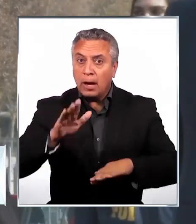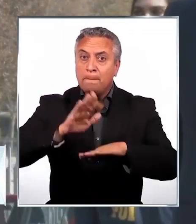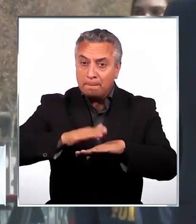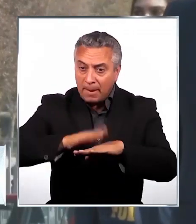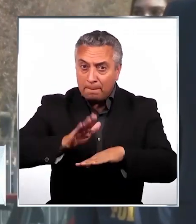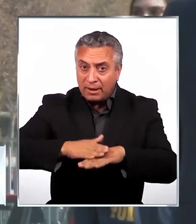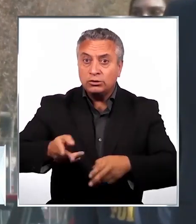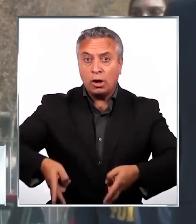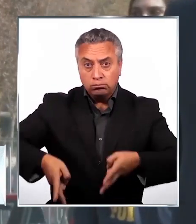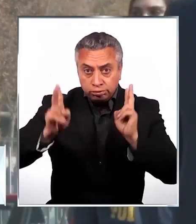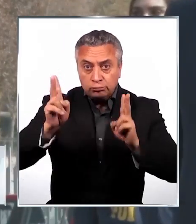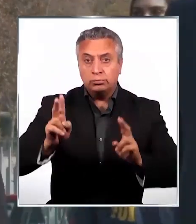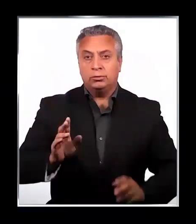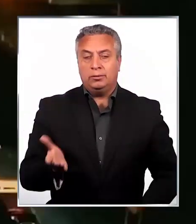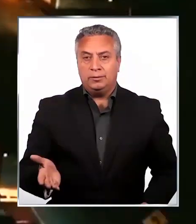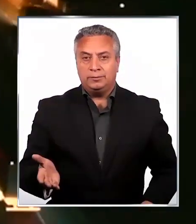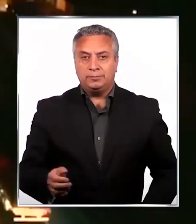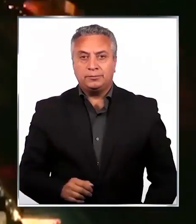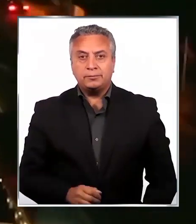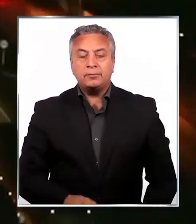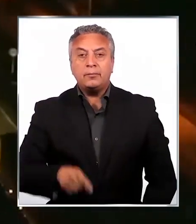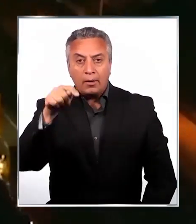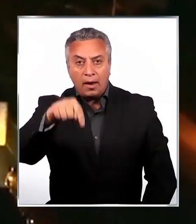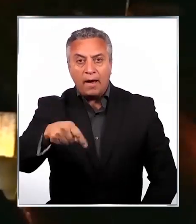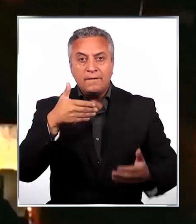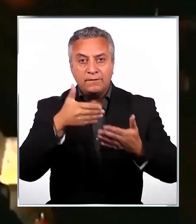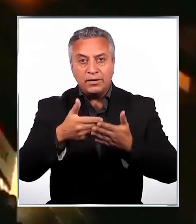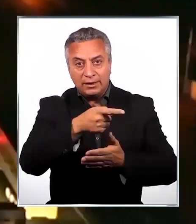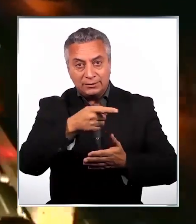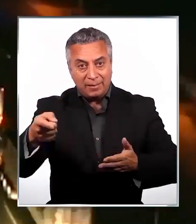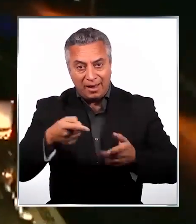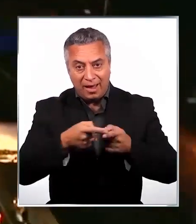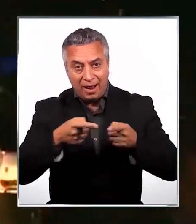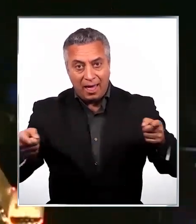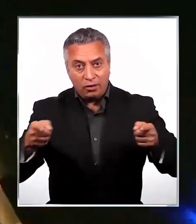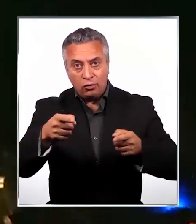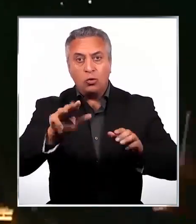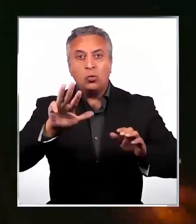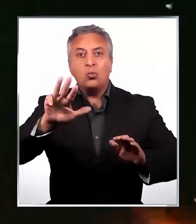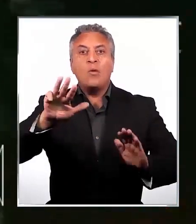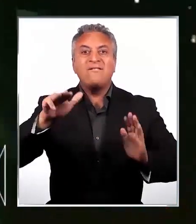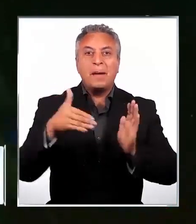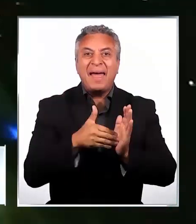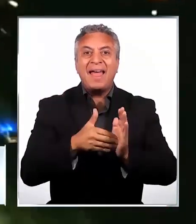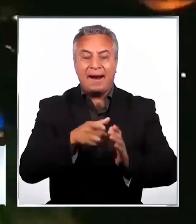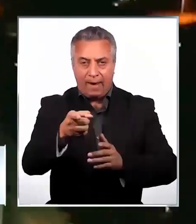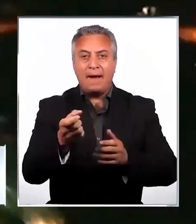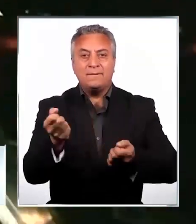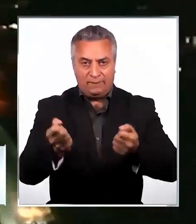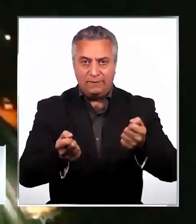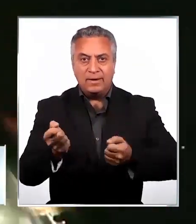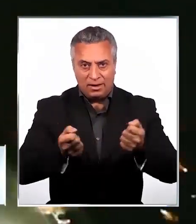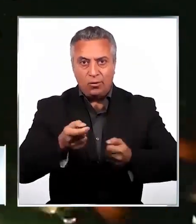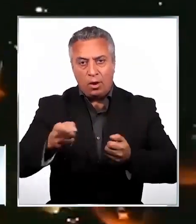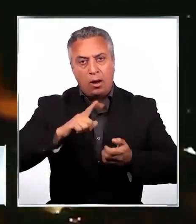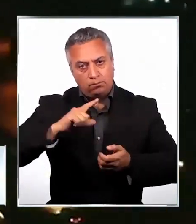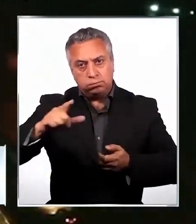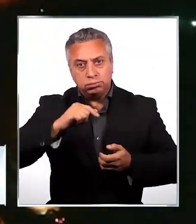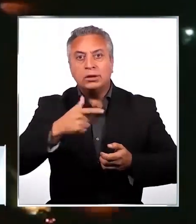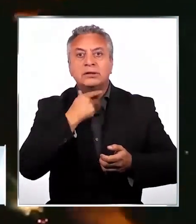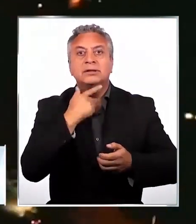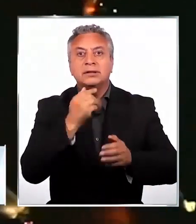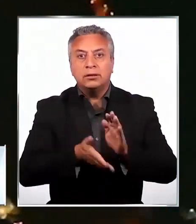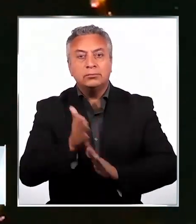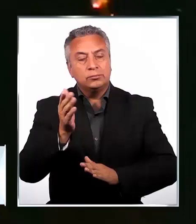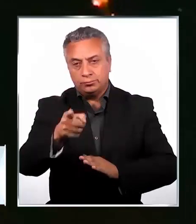otorga el permiso o no se otorga. En este fin de semana largo, 9.000 vehículos que pretendían traspasar un cordón sanitario